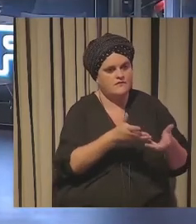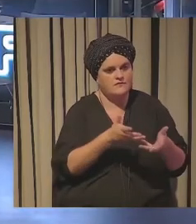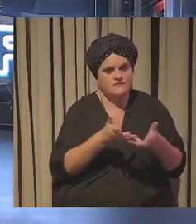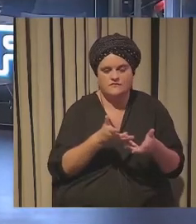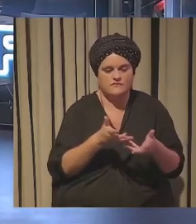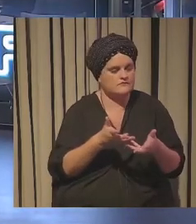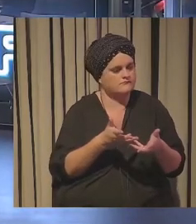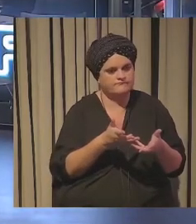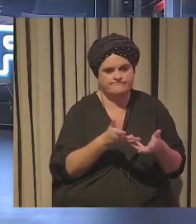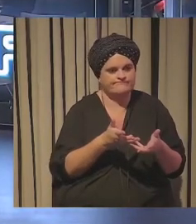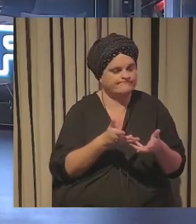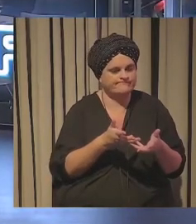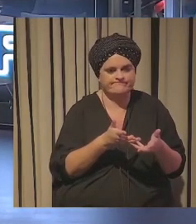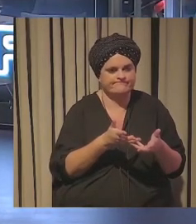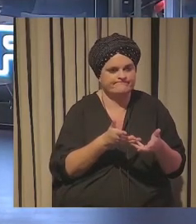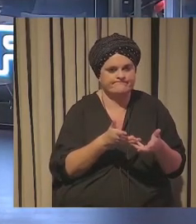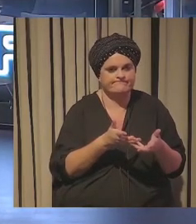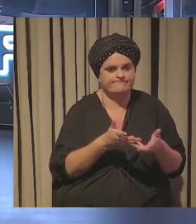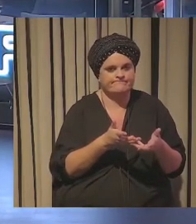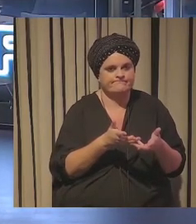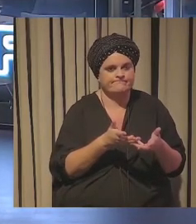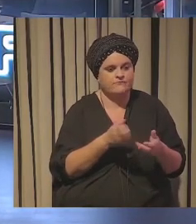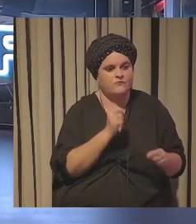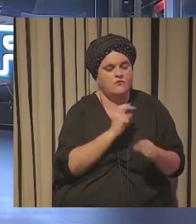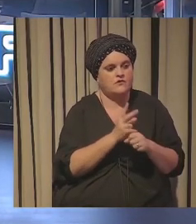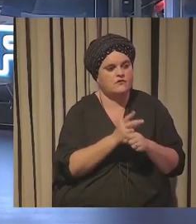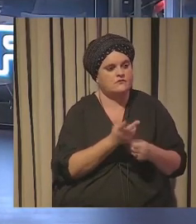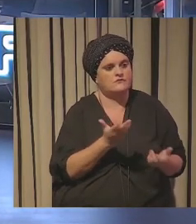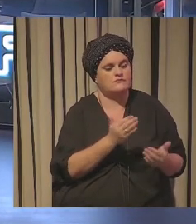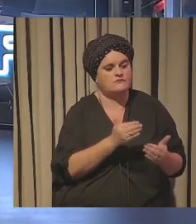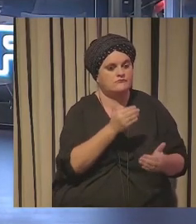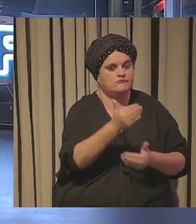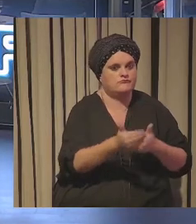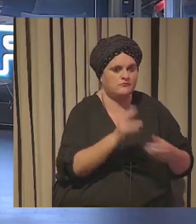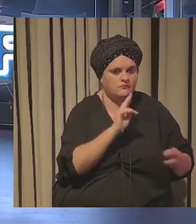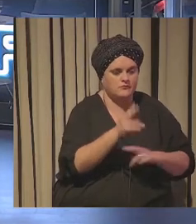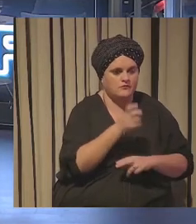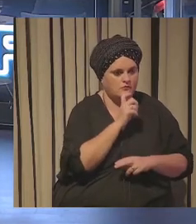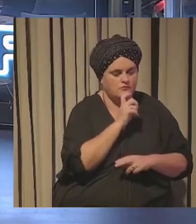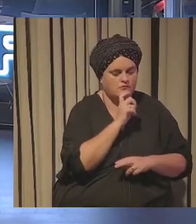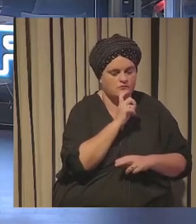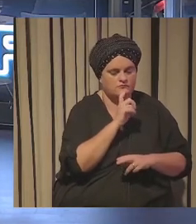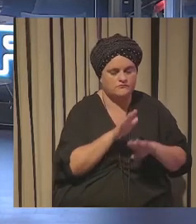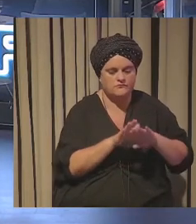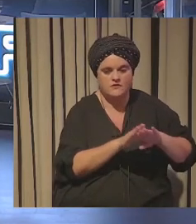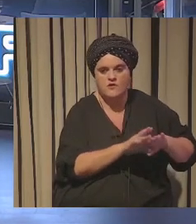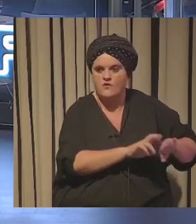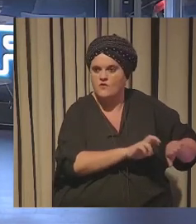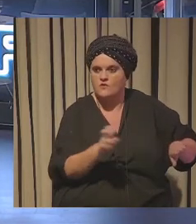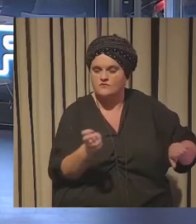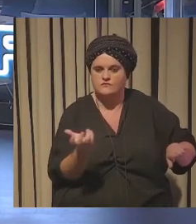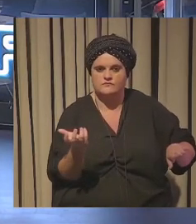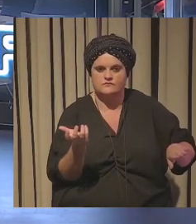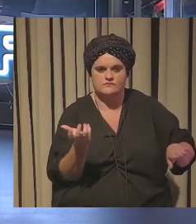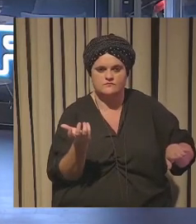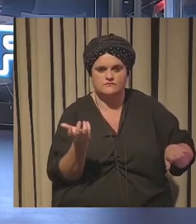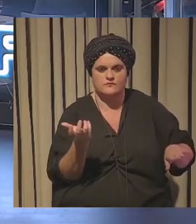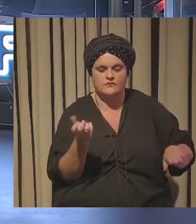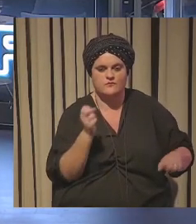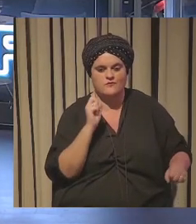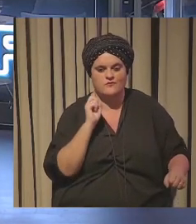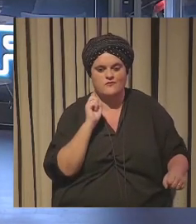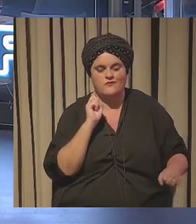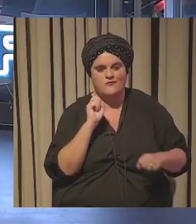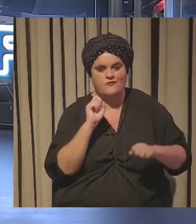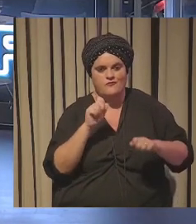adelantarse un poco al negocio a los retos que tiene sino a visualizar cuáles son los retos